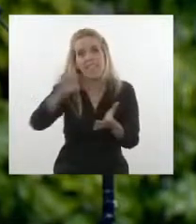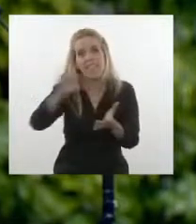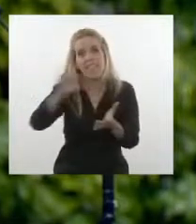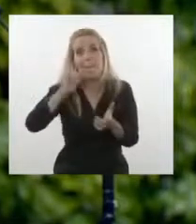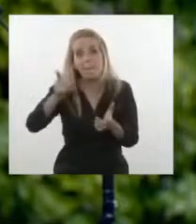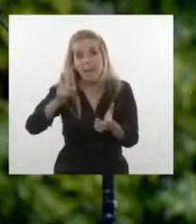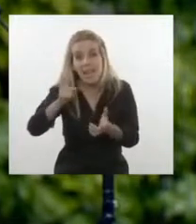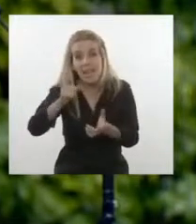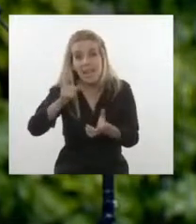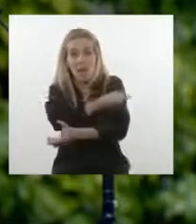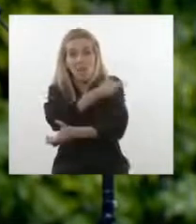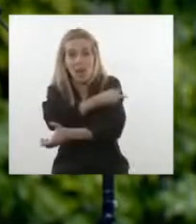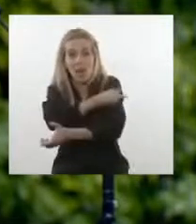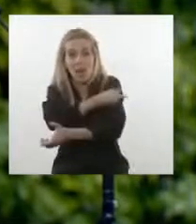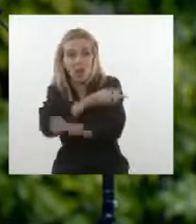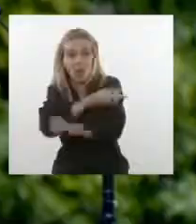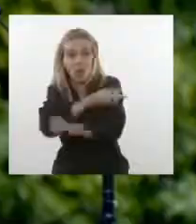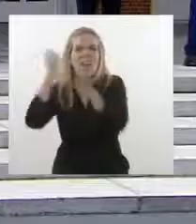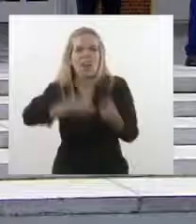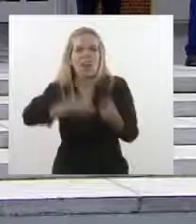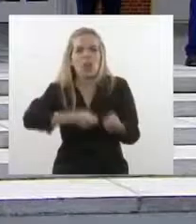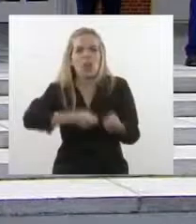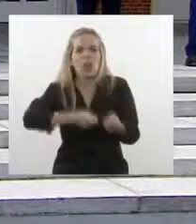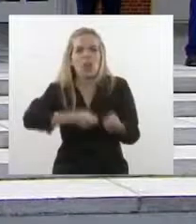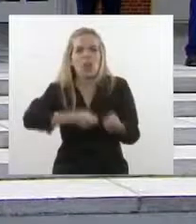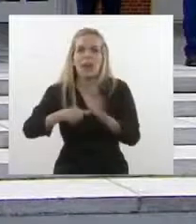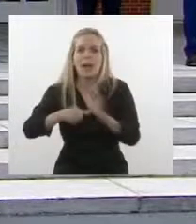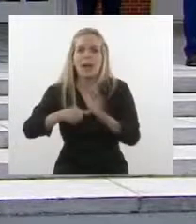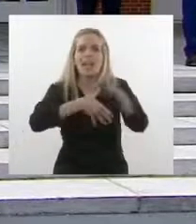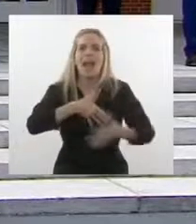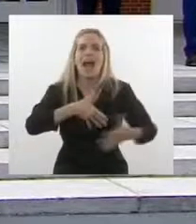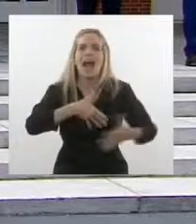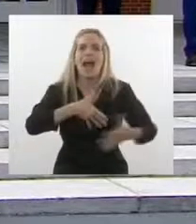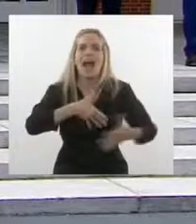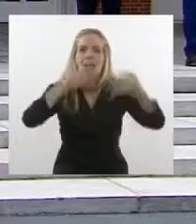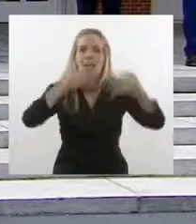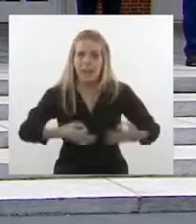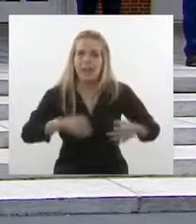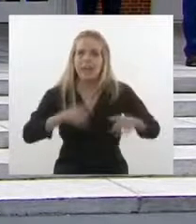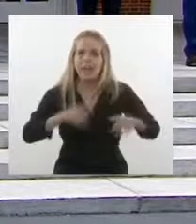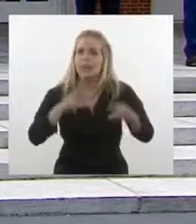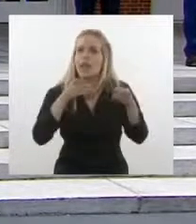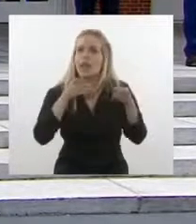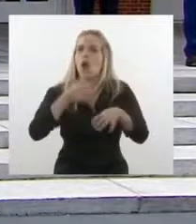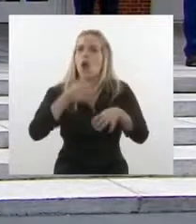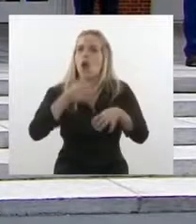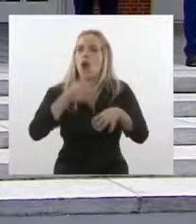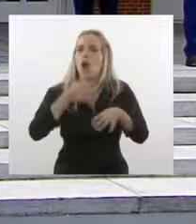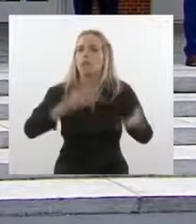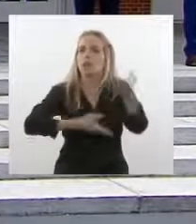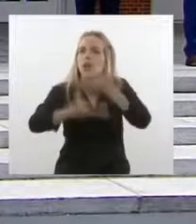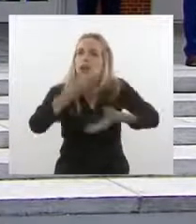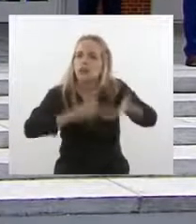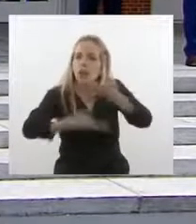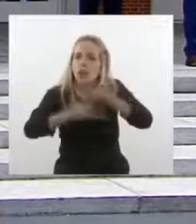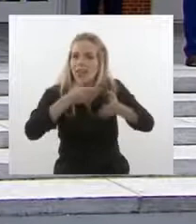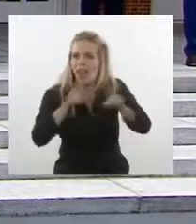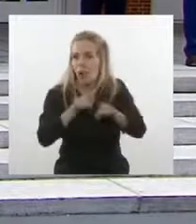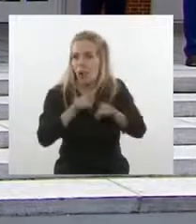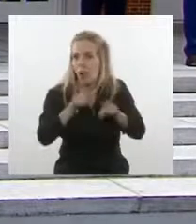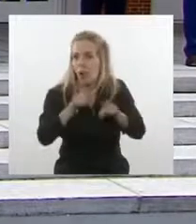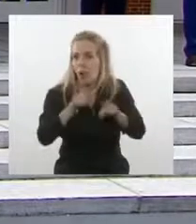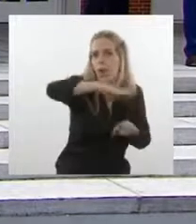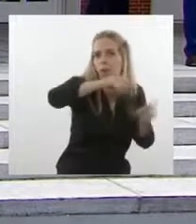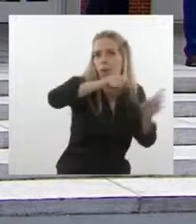sociedades latinoamericanas como ejemplo de compromiso, de solidaridad, de hermandad con unos pueblos que efectivamente, como nosotros, estamos